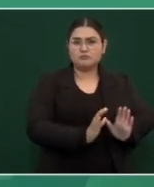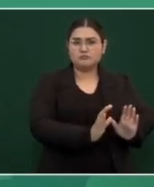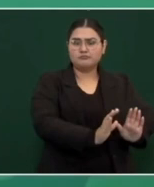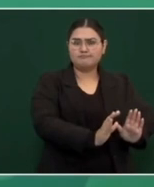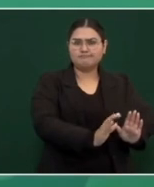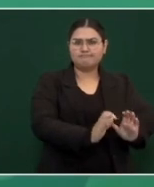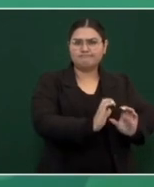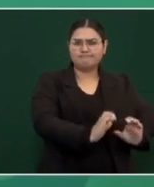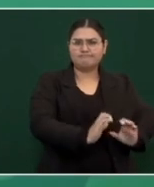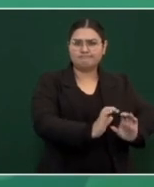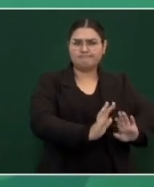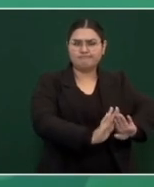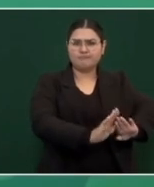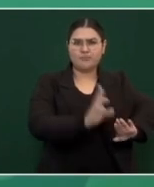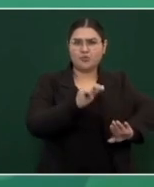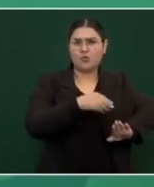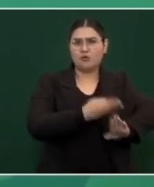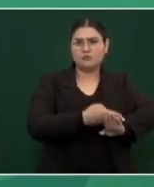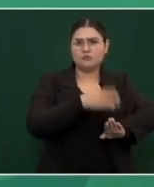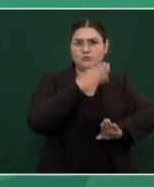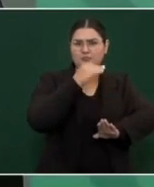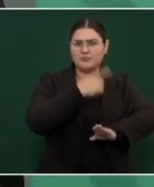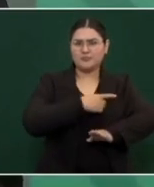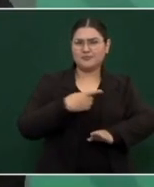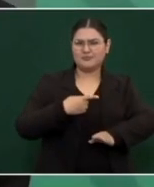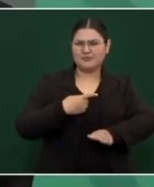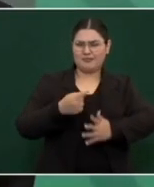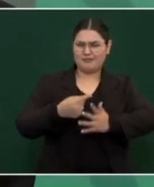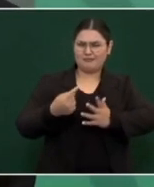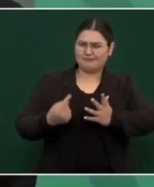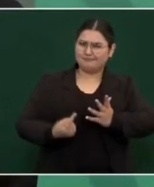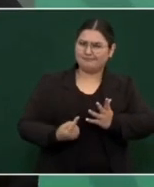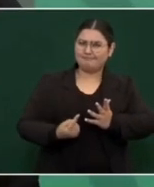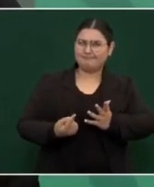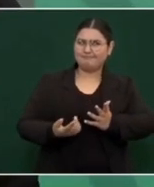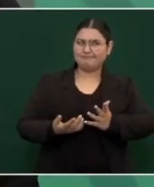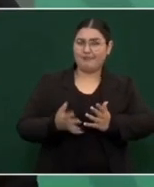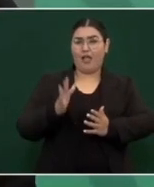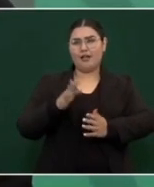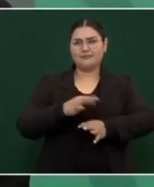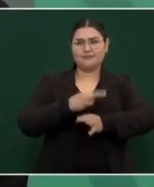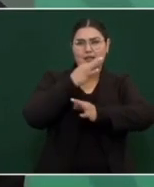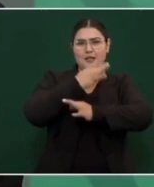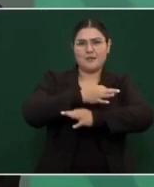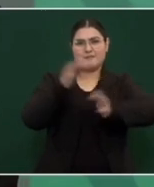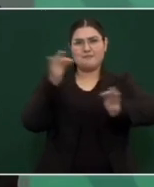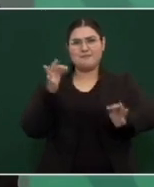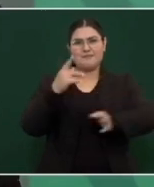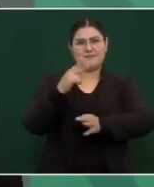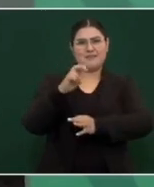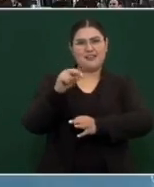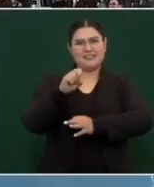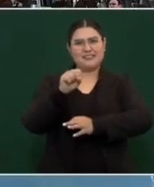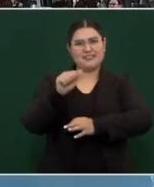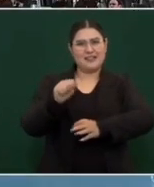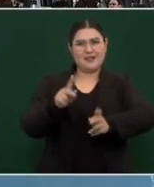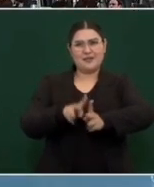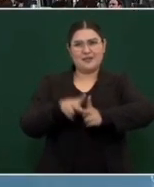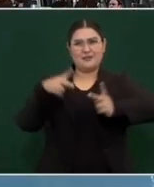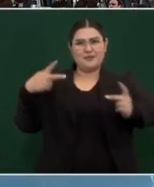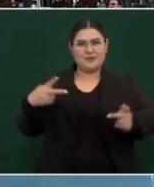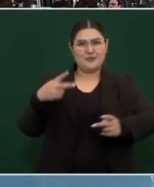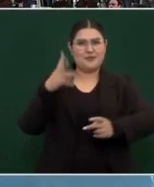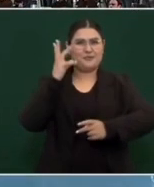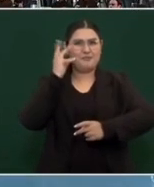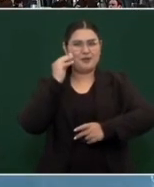todo eso, la prensa vendida o alquilada no